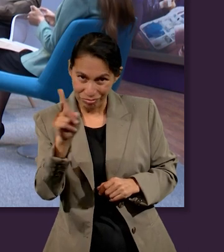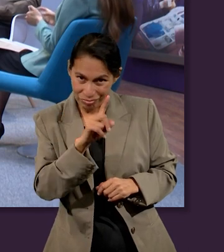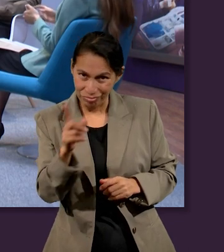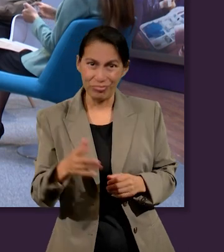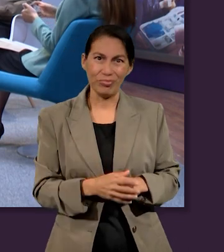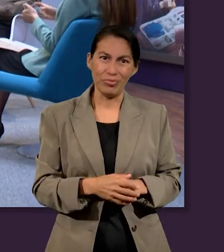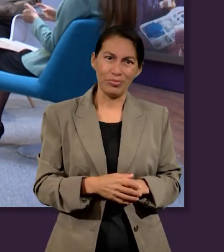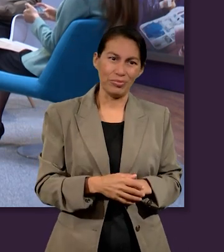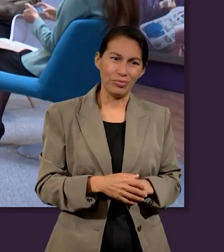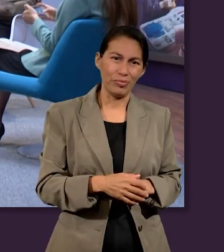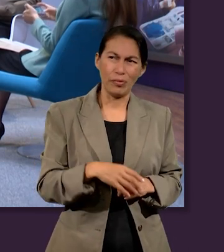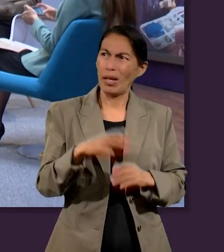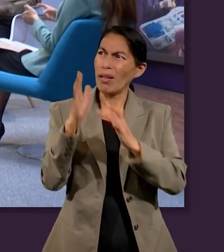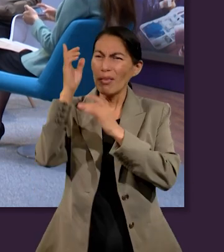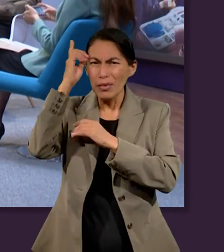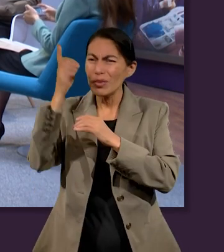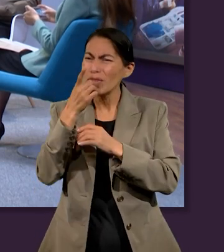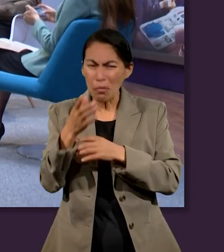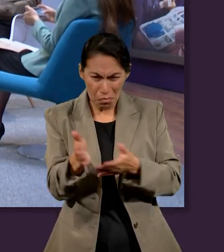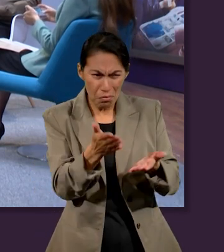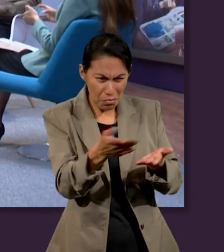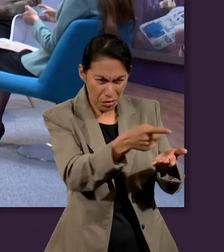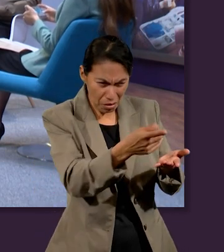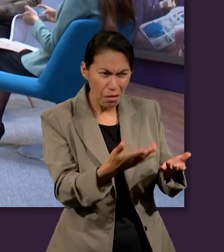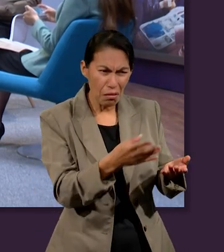Samuel, ve a ayudar a Satanás.